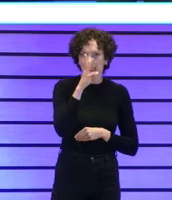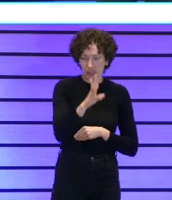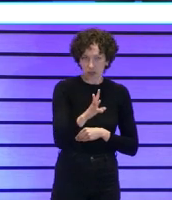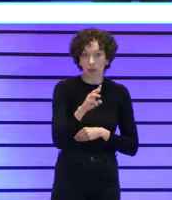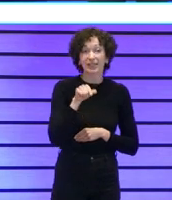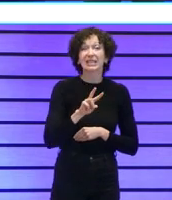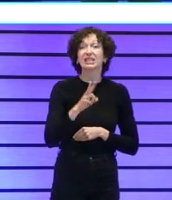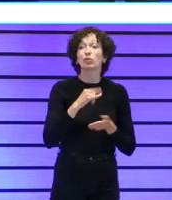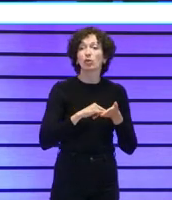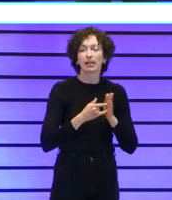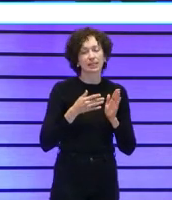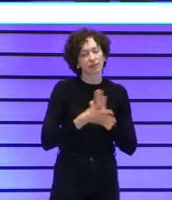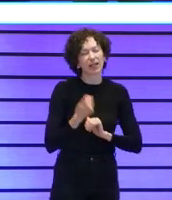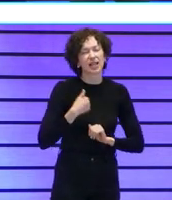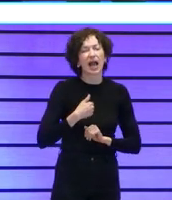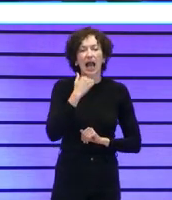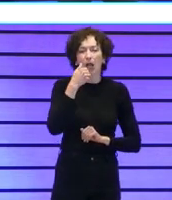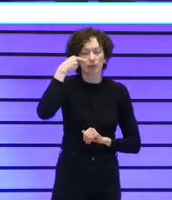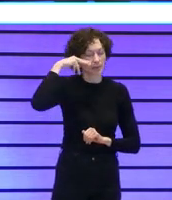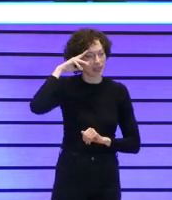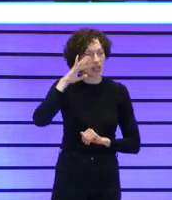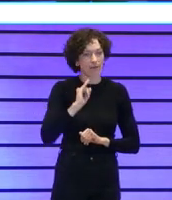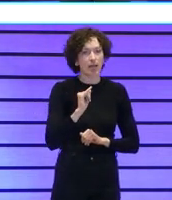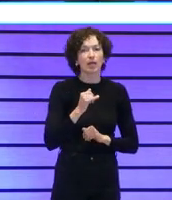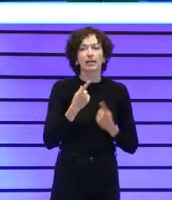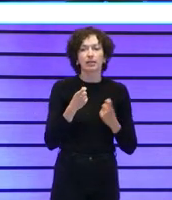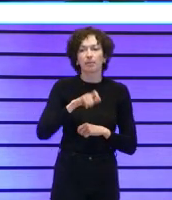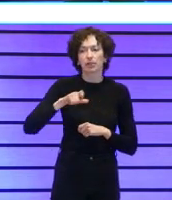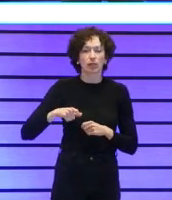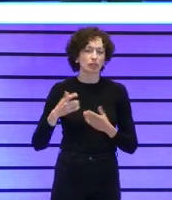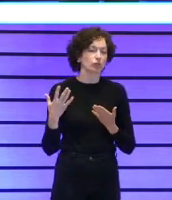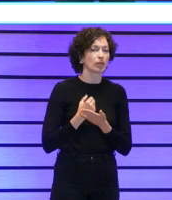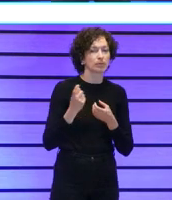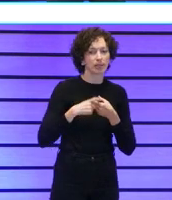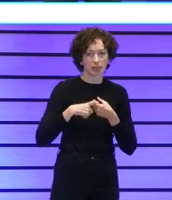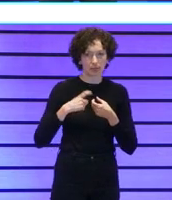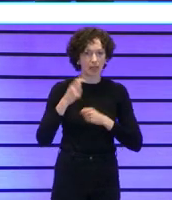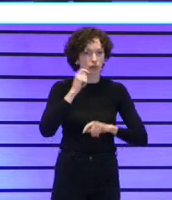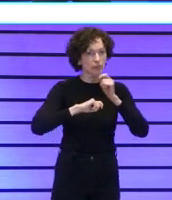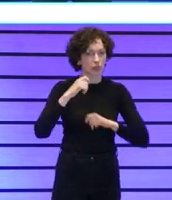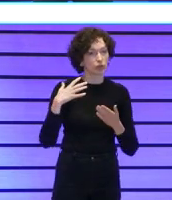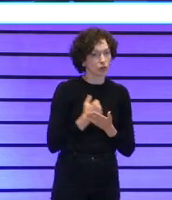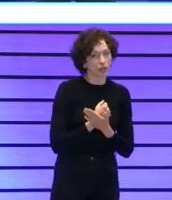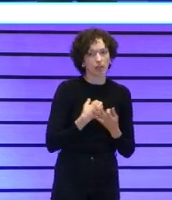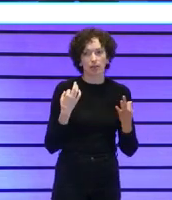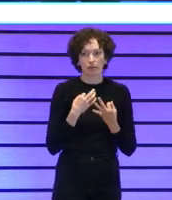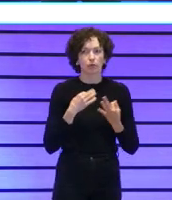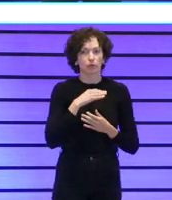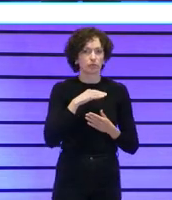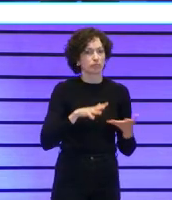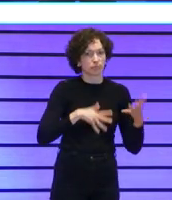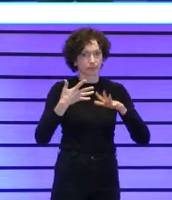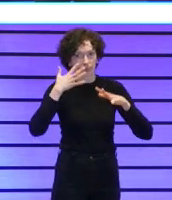de todo esto necesitamos implicar a todo el mundo necesitamos implicar a la organización vale tenemos que desplegarlo necesitábamos